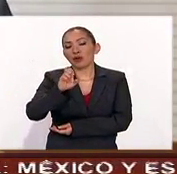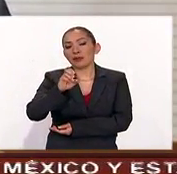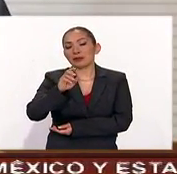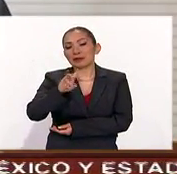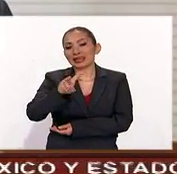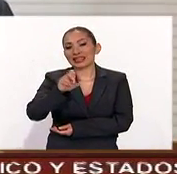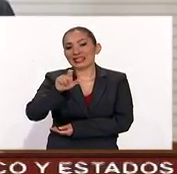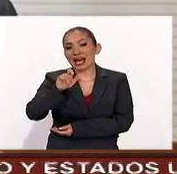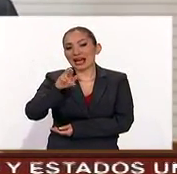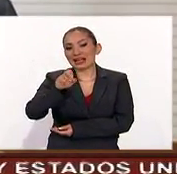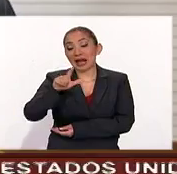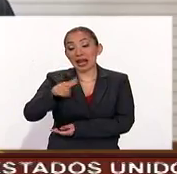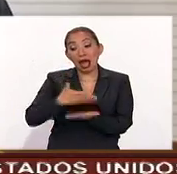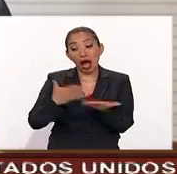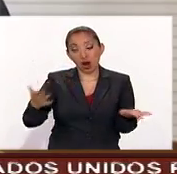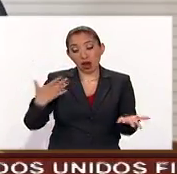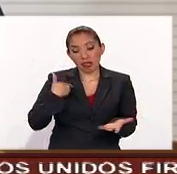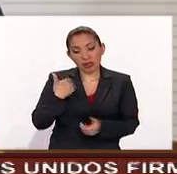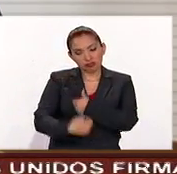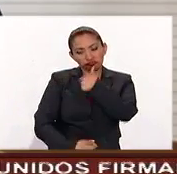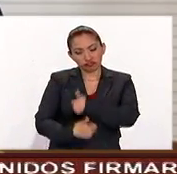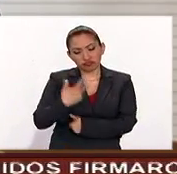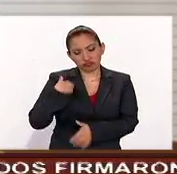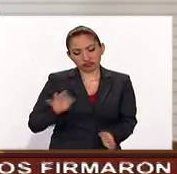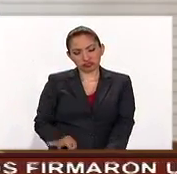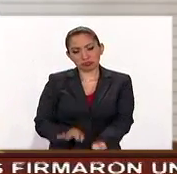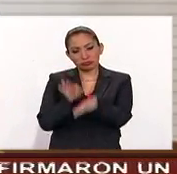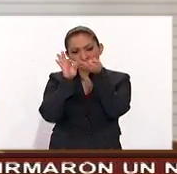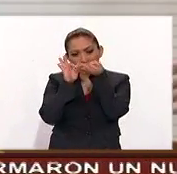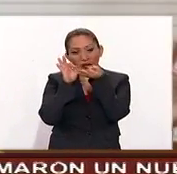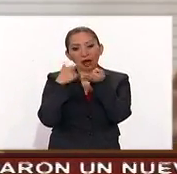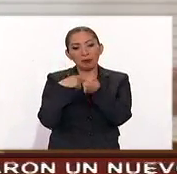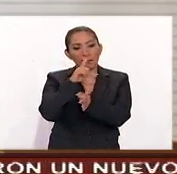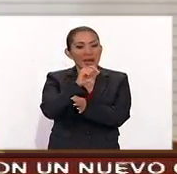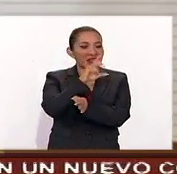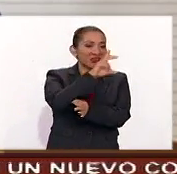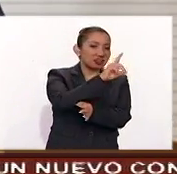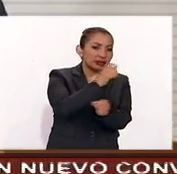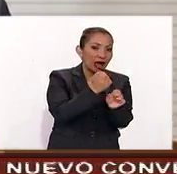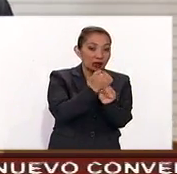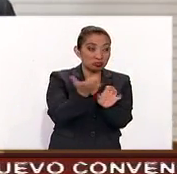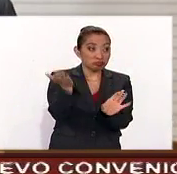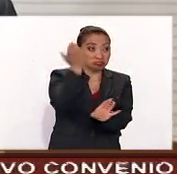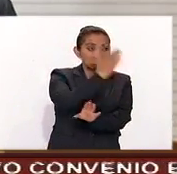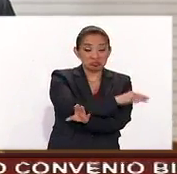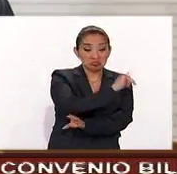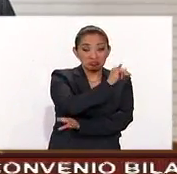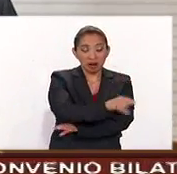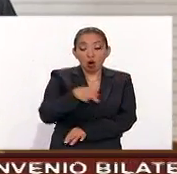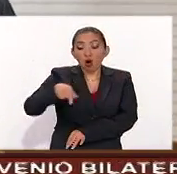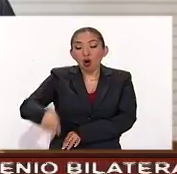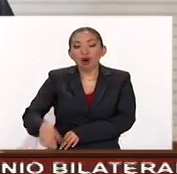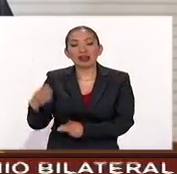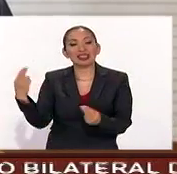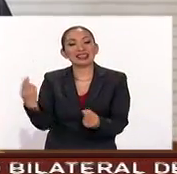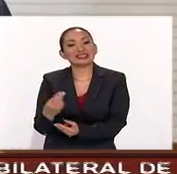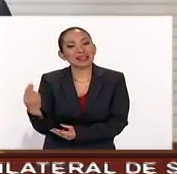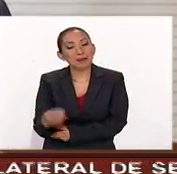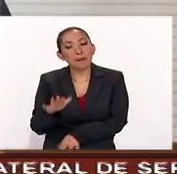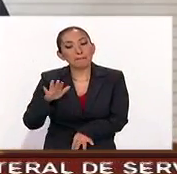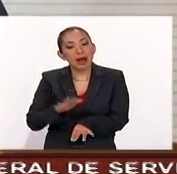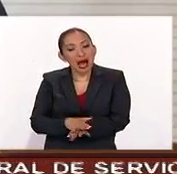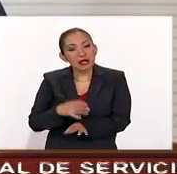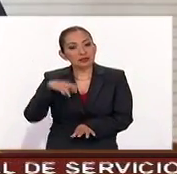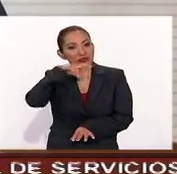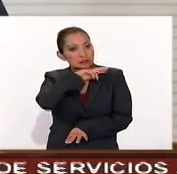Villarreal. Hoy enfrentamos competencia que no enfrentábamos hace 20 o 30 años. Hoy necesitamos ser